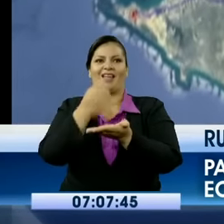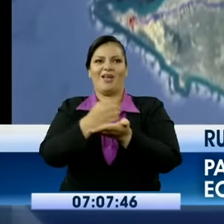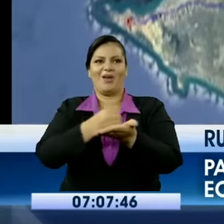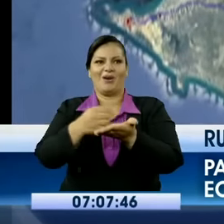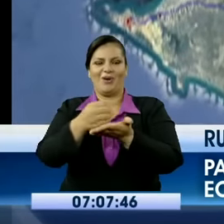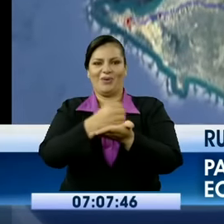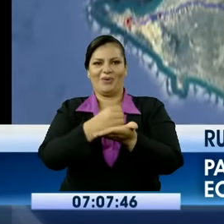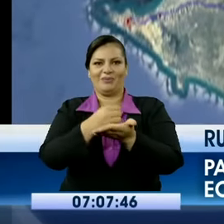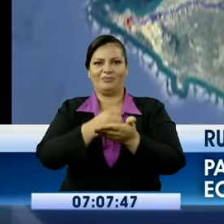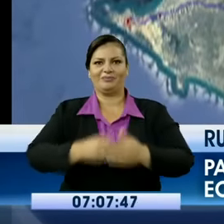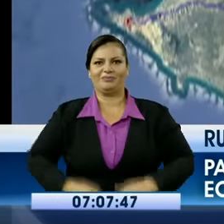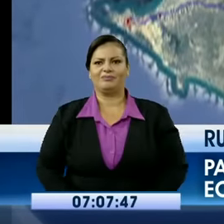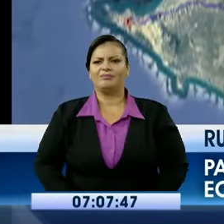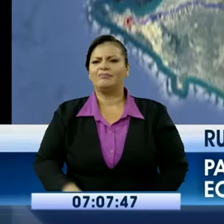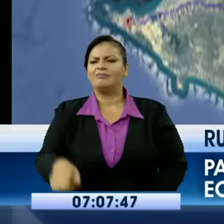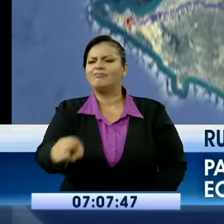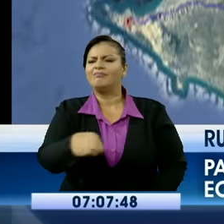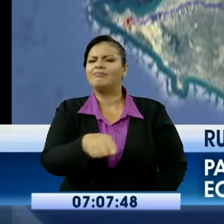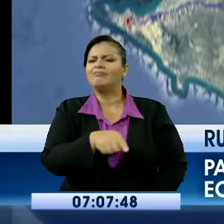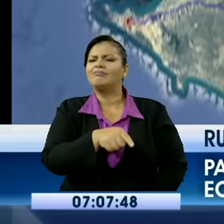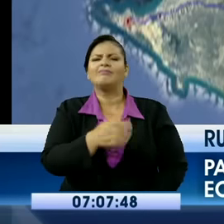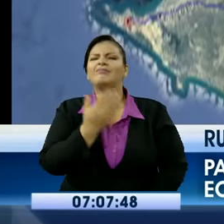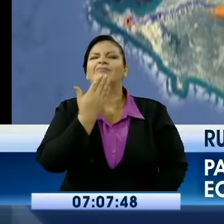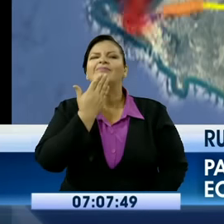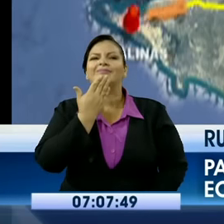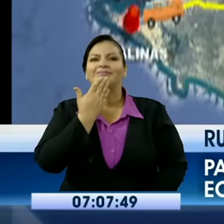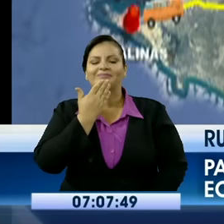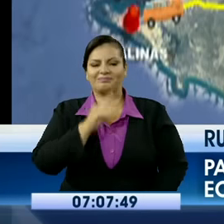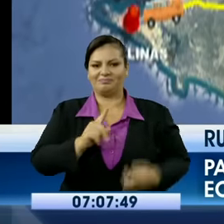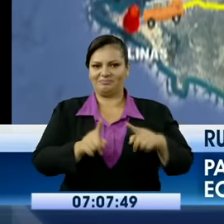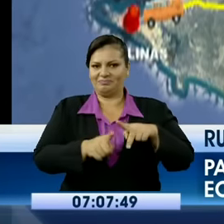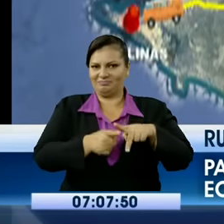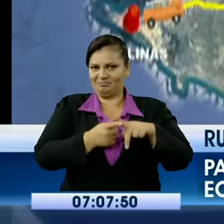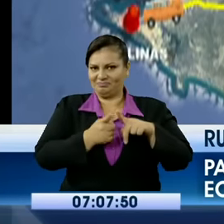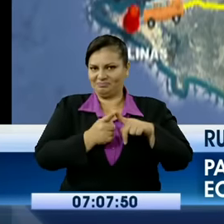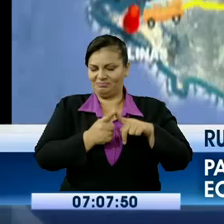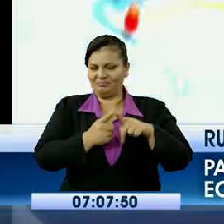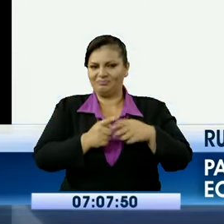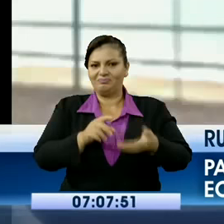región del Ecuador. Nuestra primera parada será la provincia de Santa Elena.